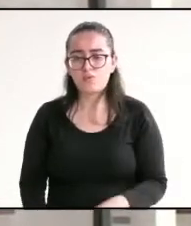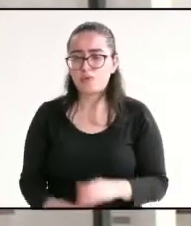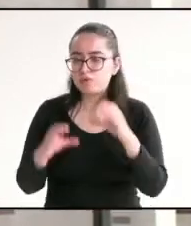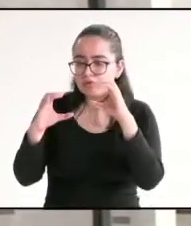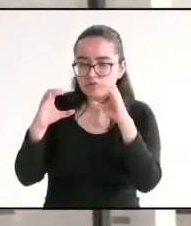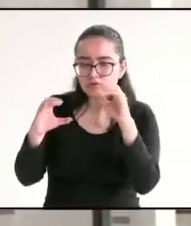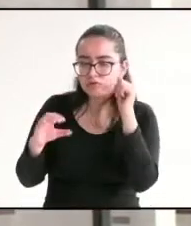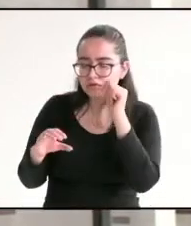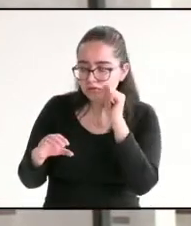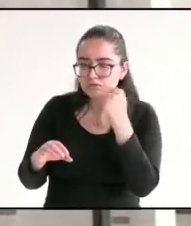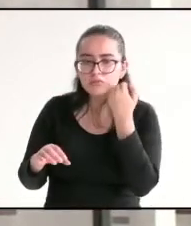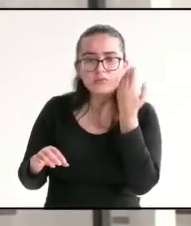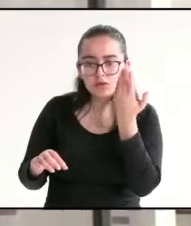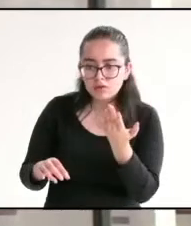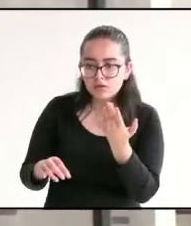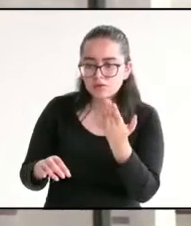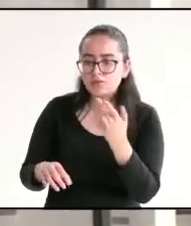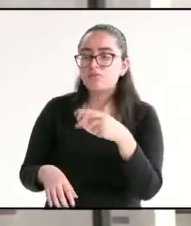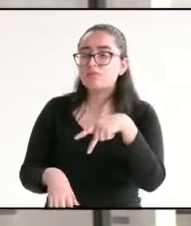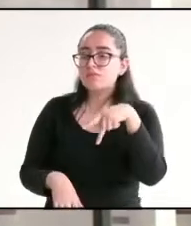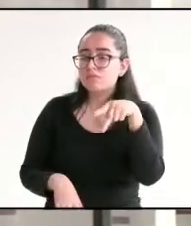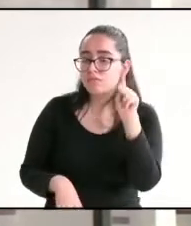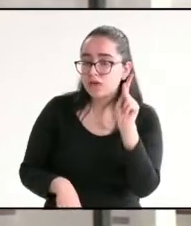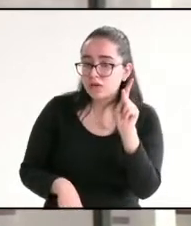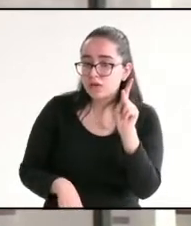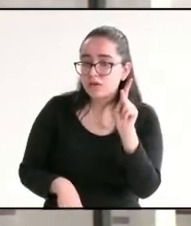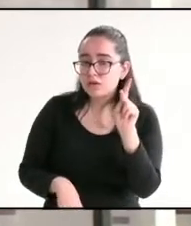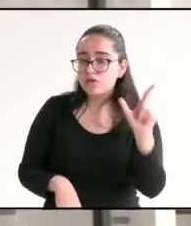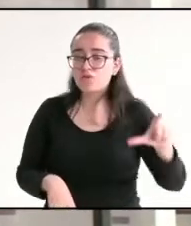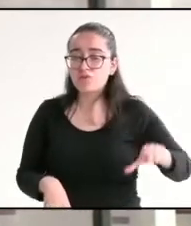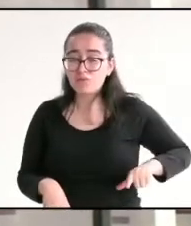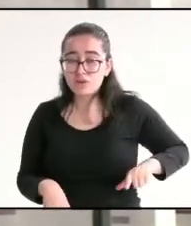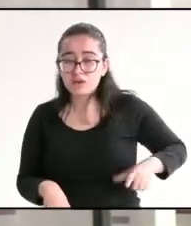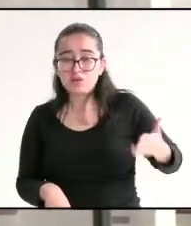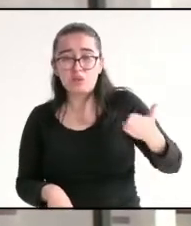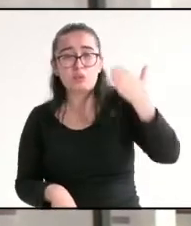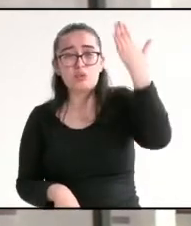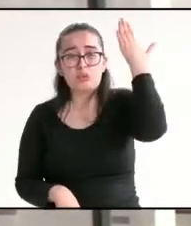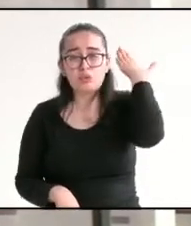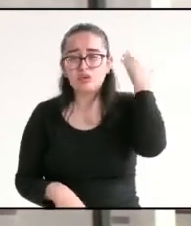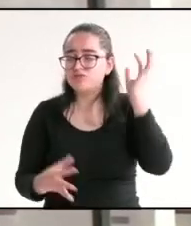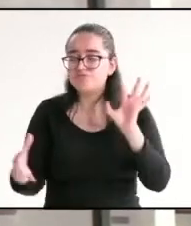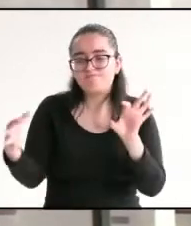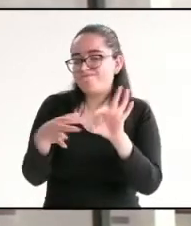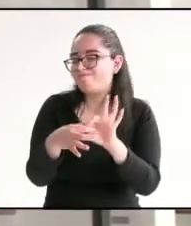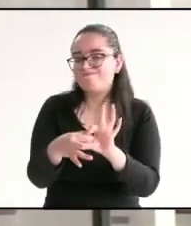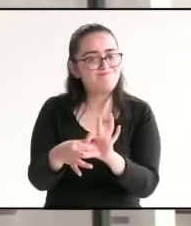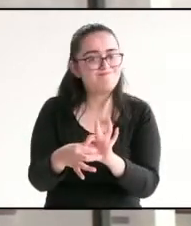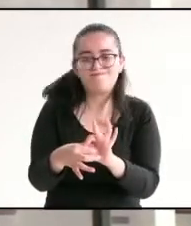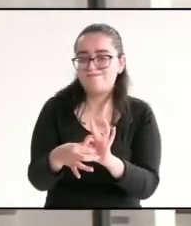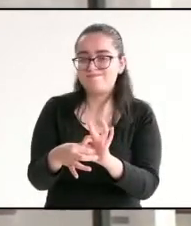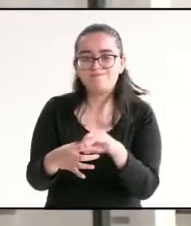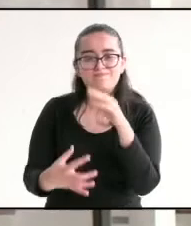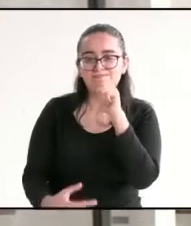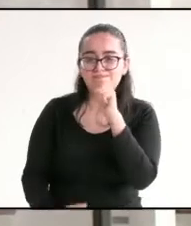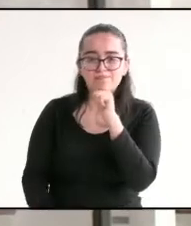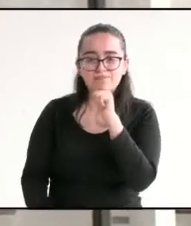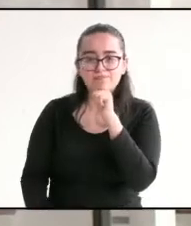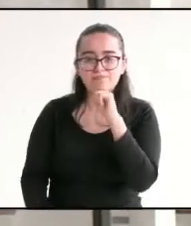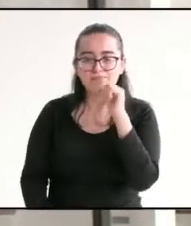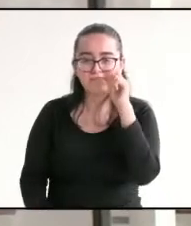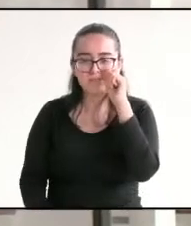Actopan. Sin embargo, las administraciones pasadas no han logrado conayuvar la gestión para lo mismo. En todas las